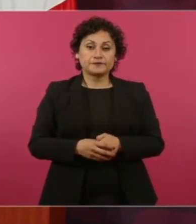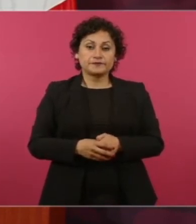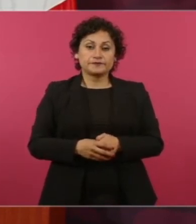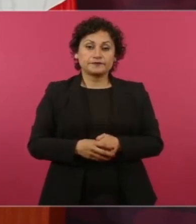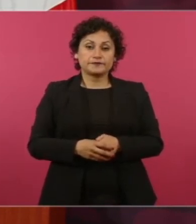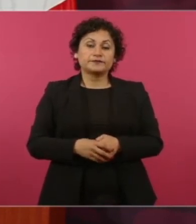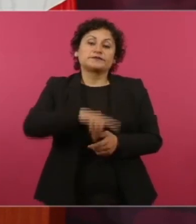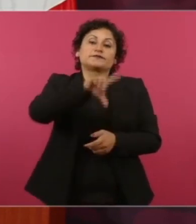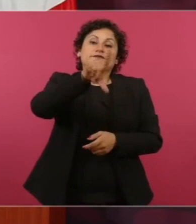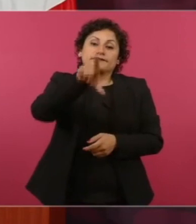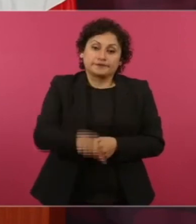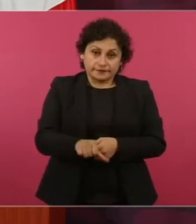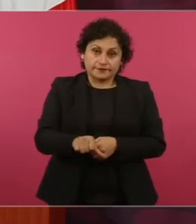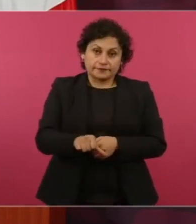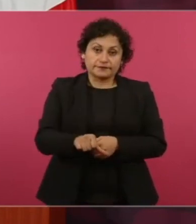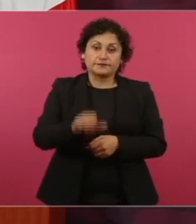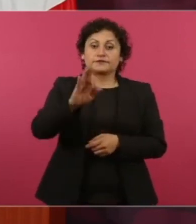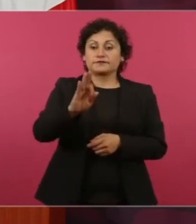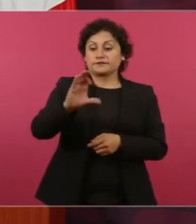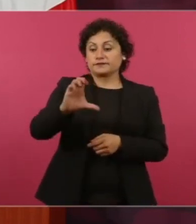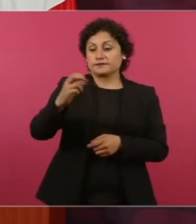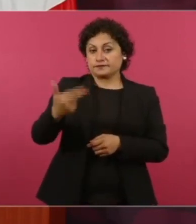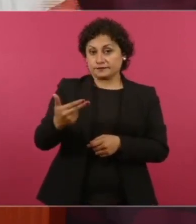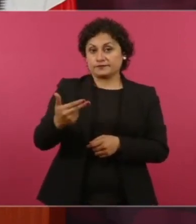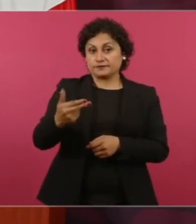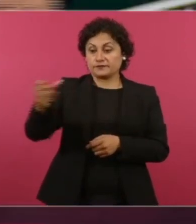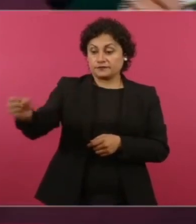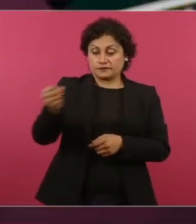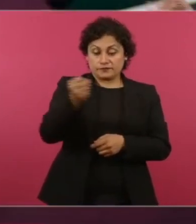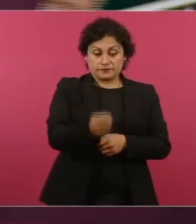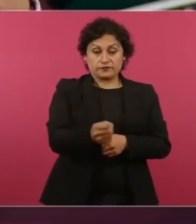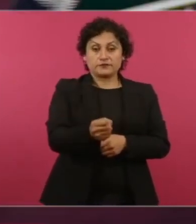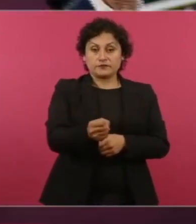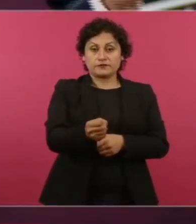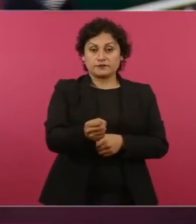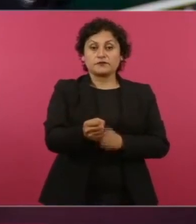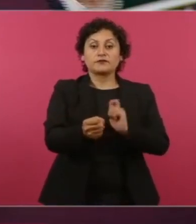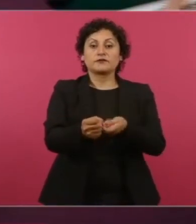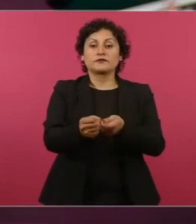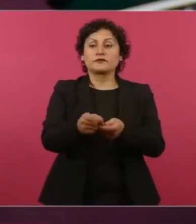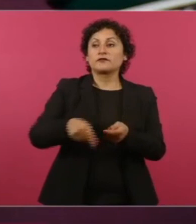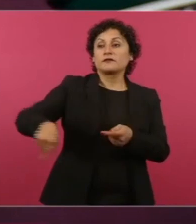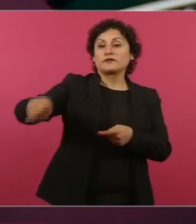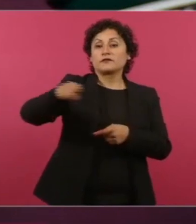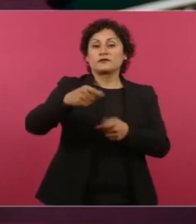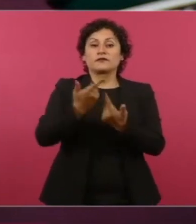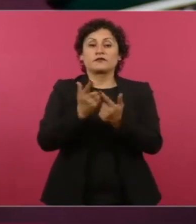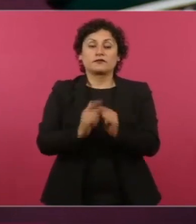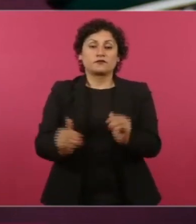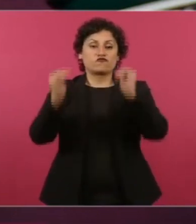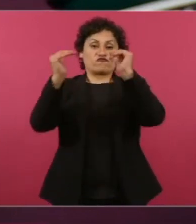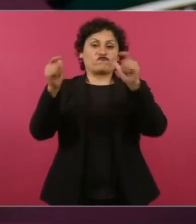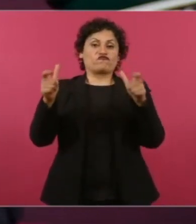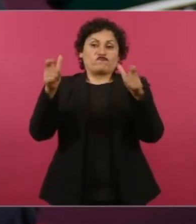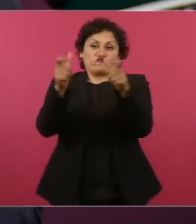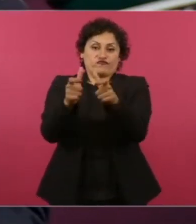llega a Calderón impuesto con el apoyo de la oligarquía y